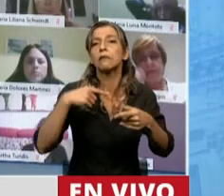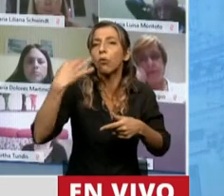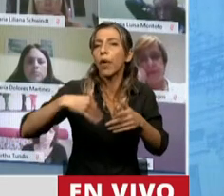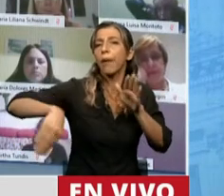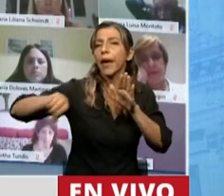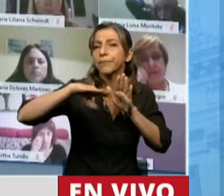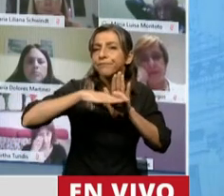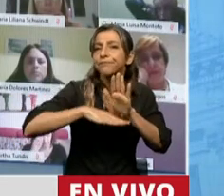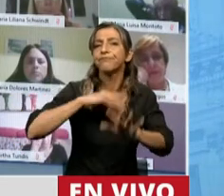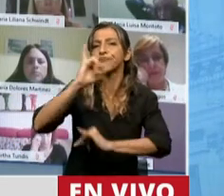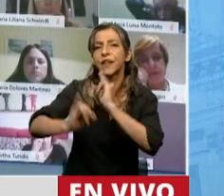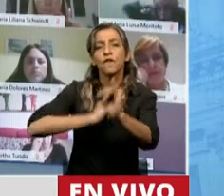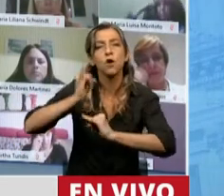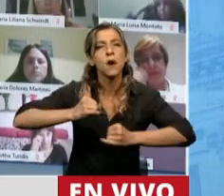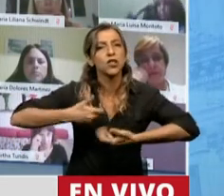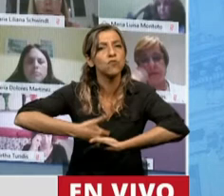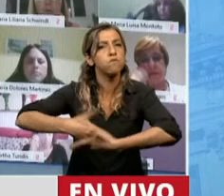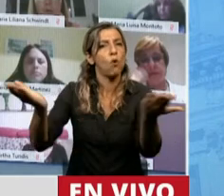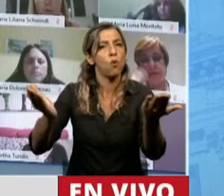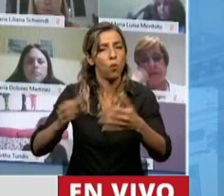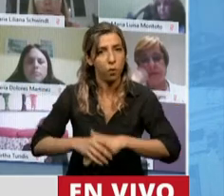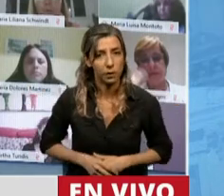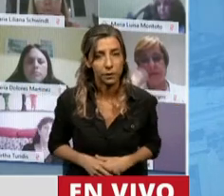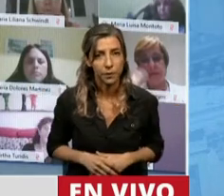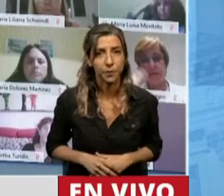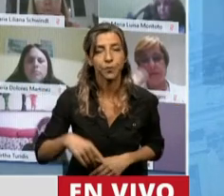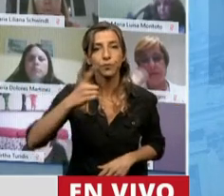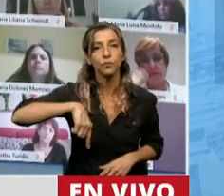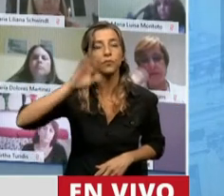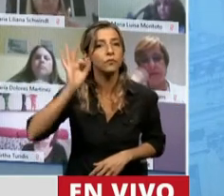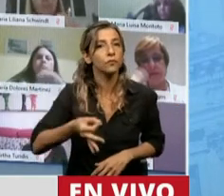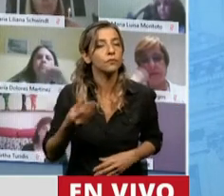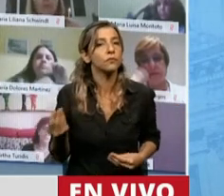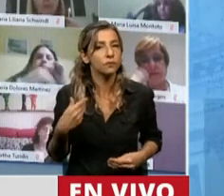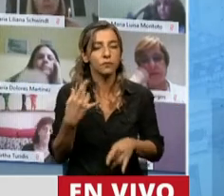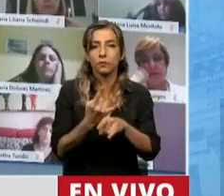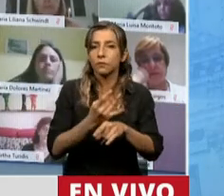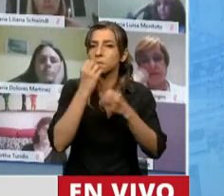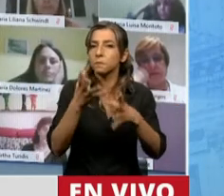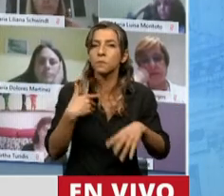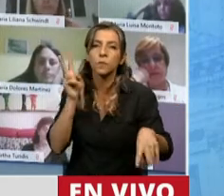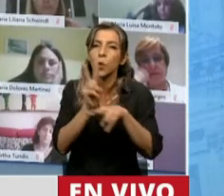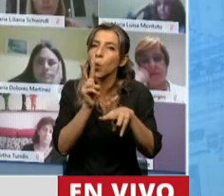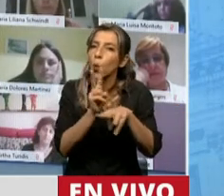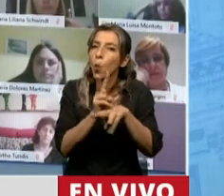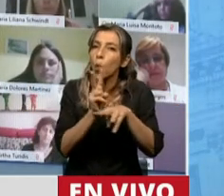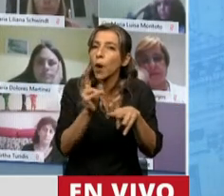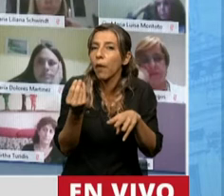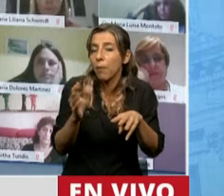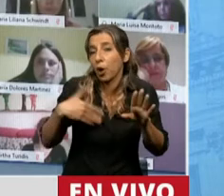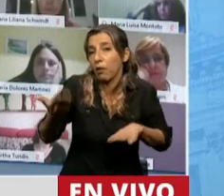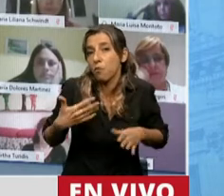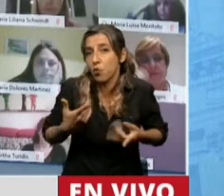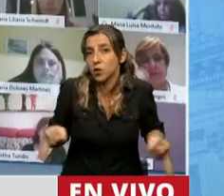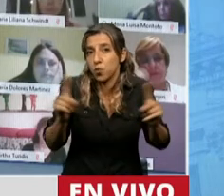determinadas actividades sobre la naturaleza. Sabemos que en materia ambiental siempre es mejor prevenir que recomponer. Y recordemos acá lo que dice